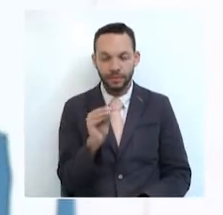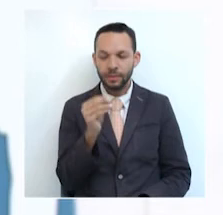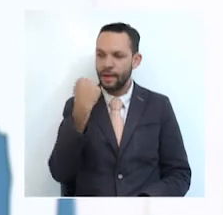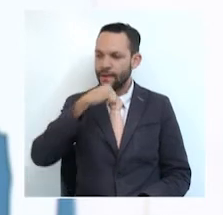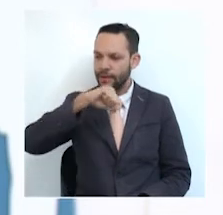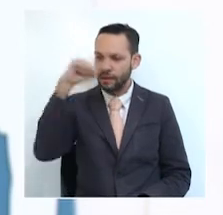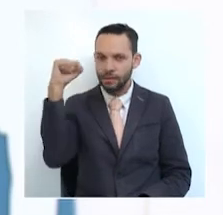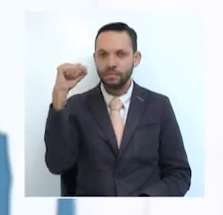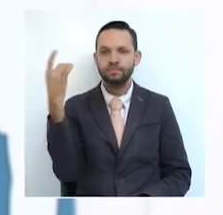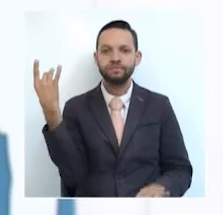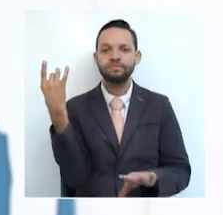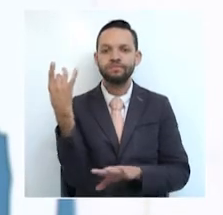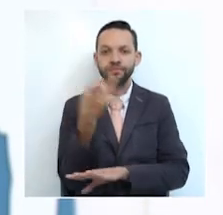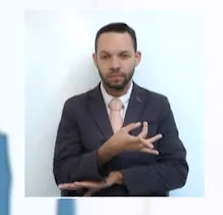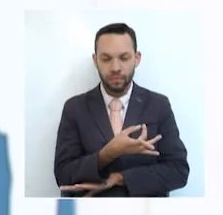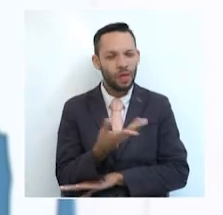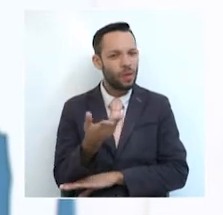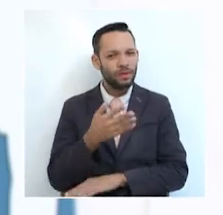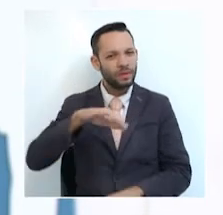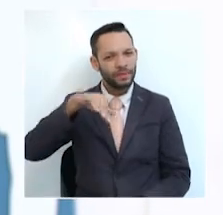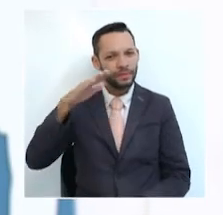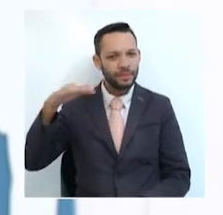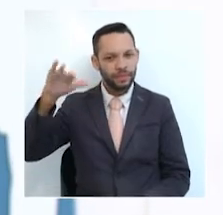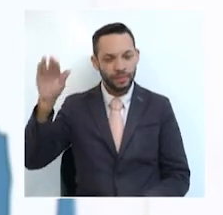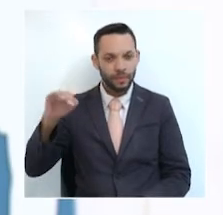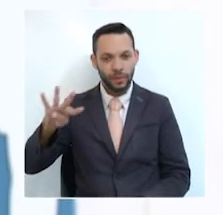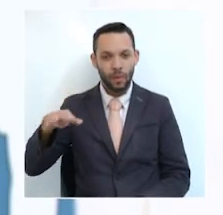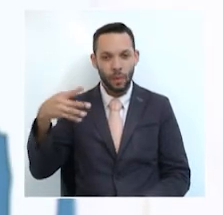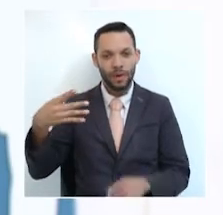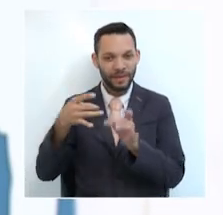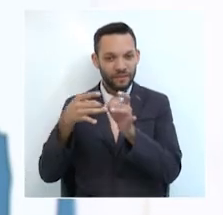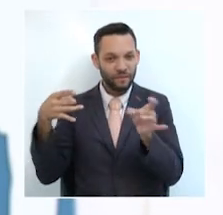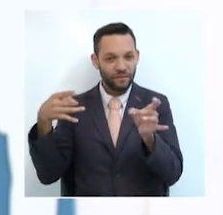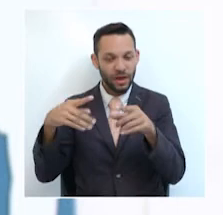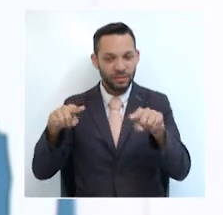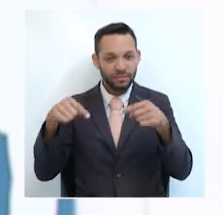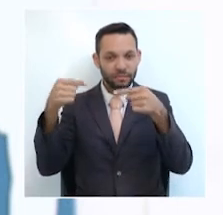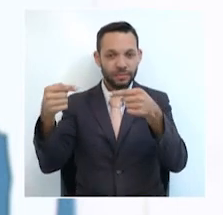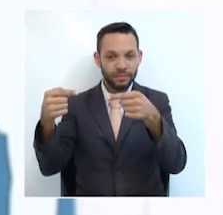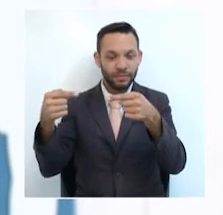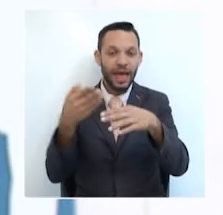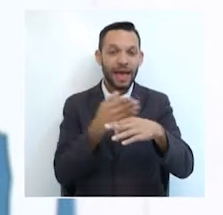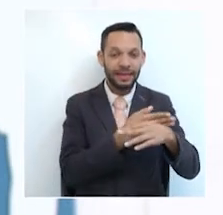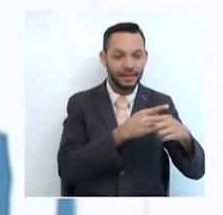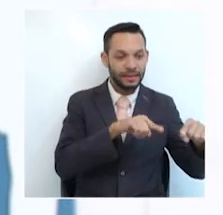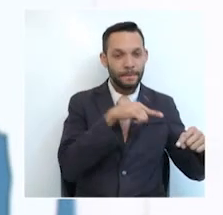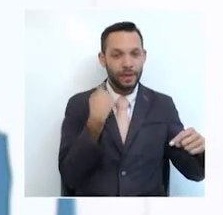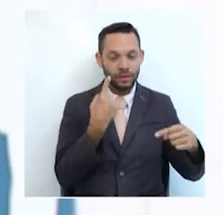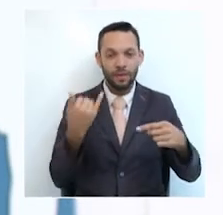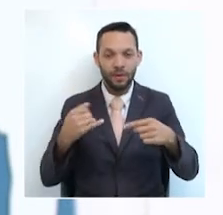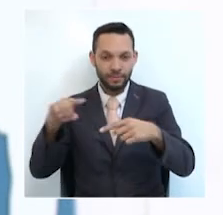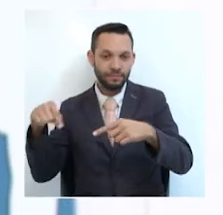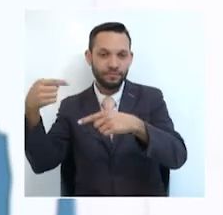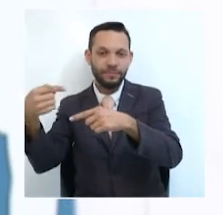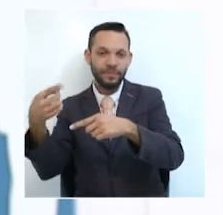en condición de visitante en territorio antioqueño por la cuarta fecha del torneo de ascenso, en la que después de perder 2 a 0 terminó ganando 3 goles